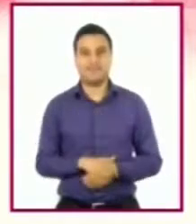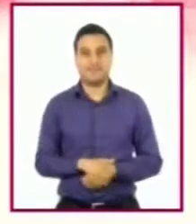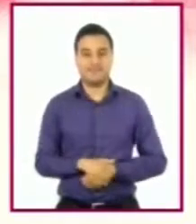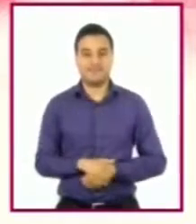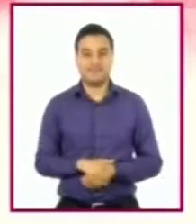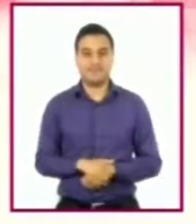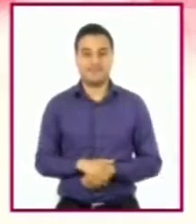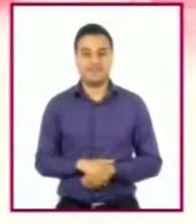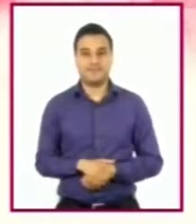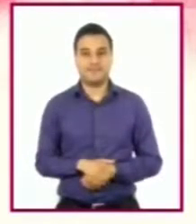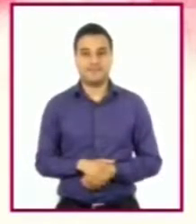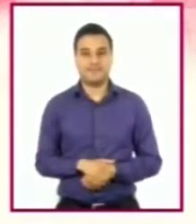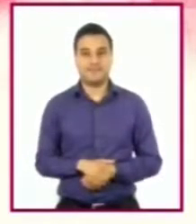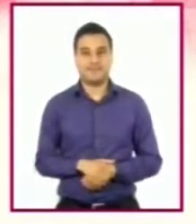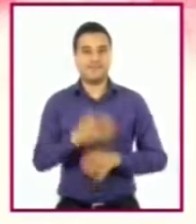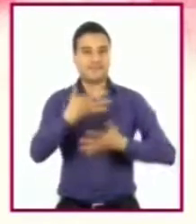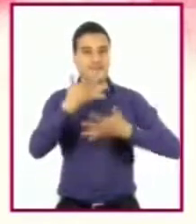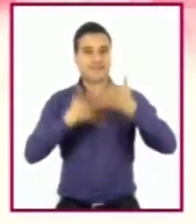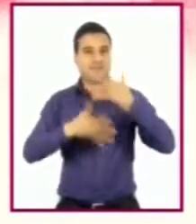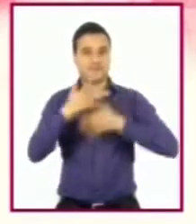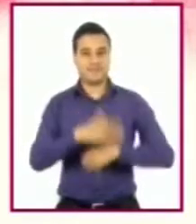hablar,